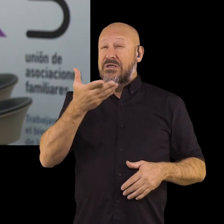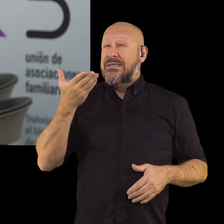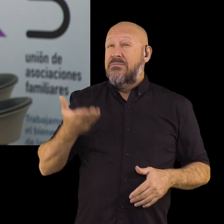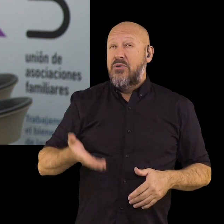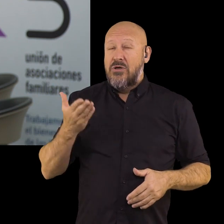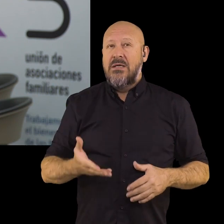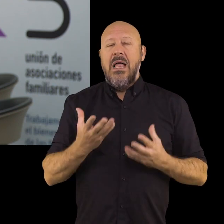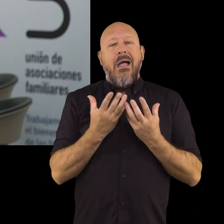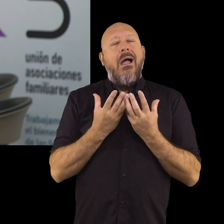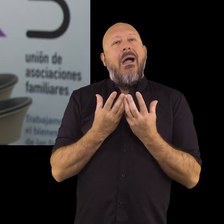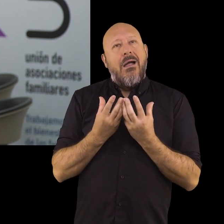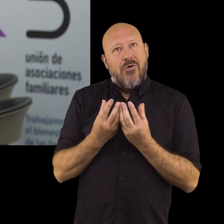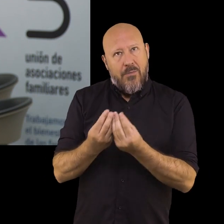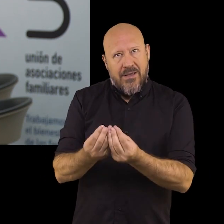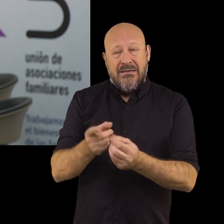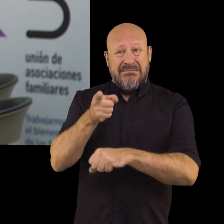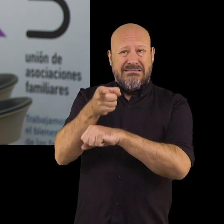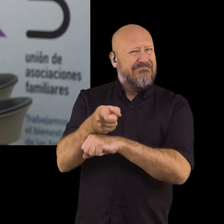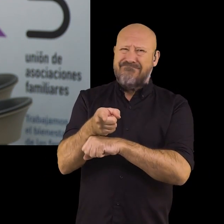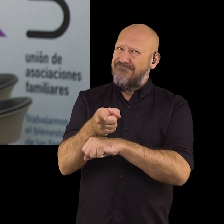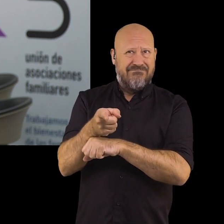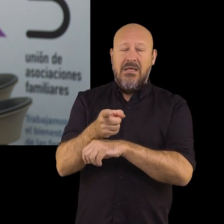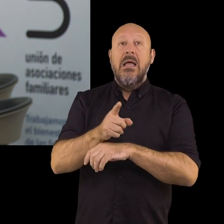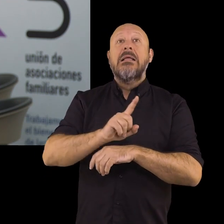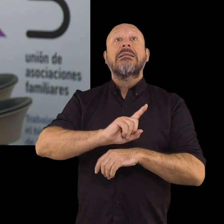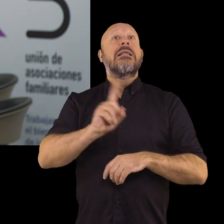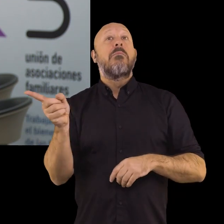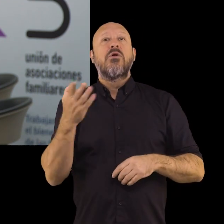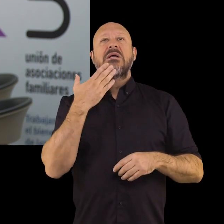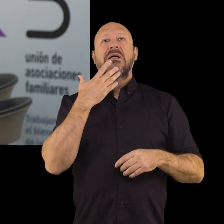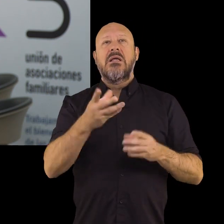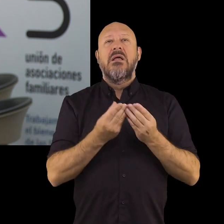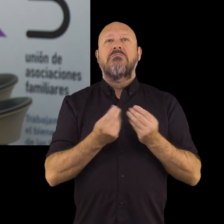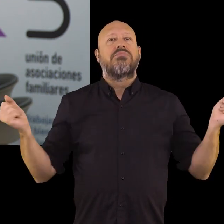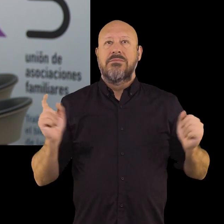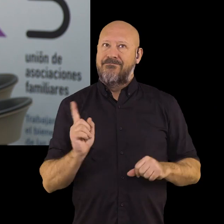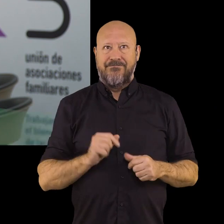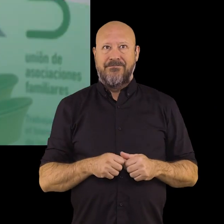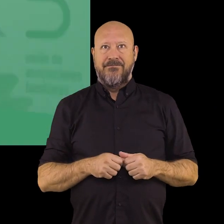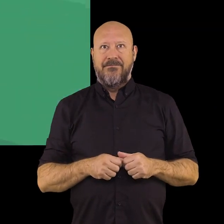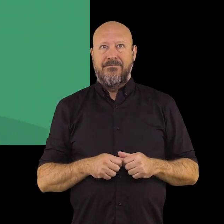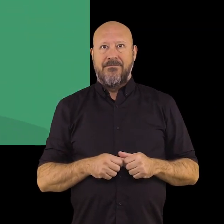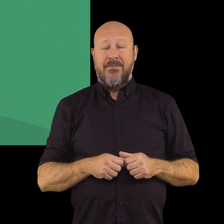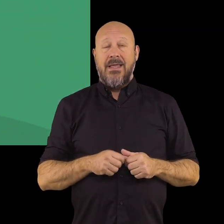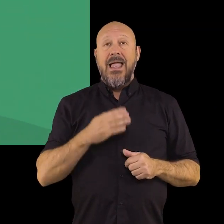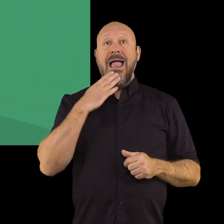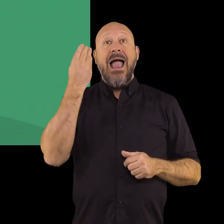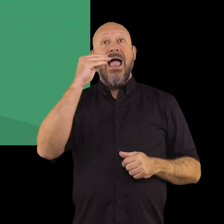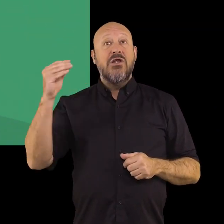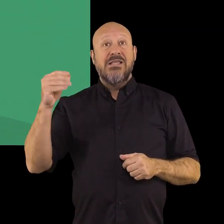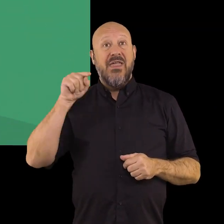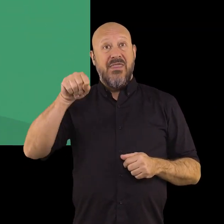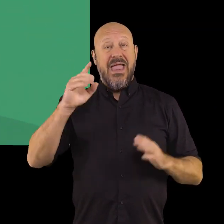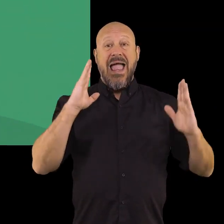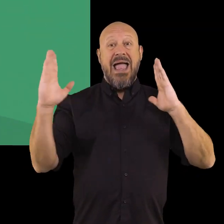es importante acompañar, no imponer ni tampoco desaparecer. ¿Qué etapas